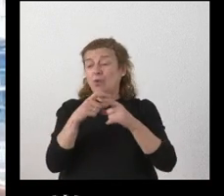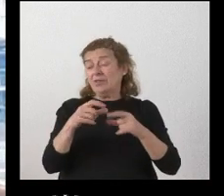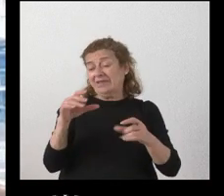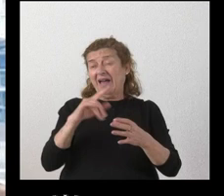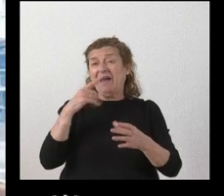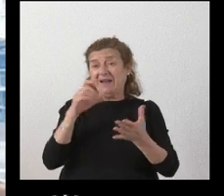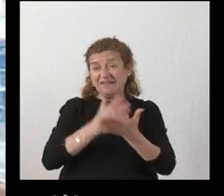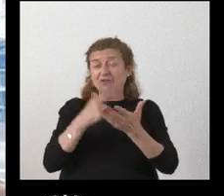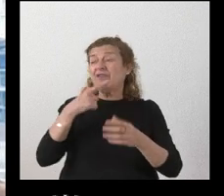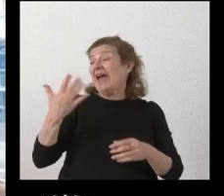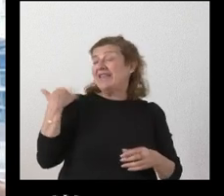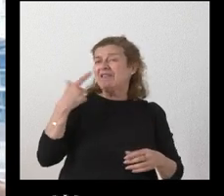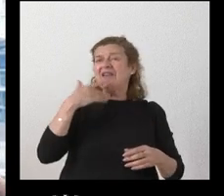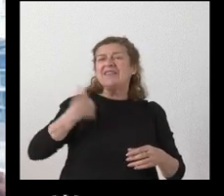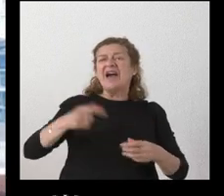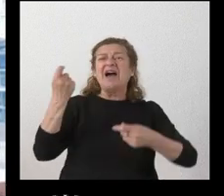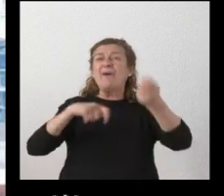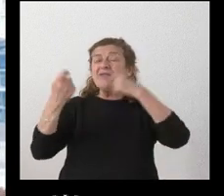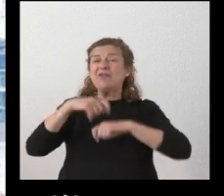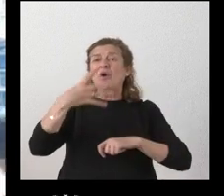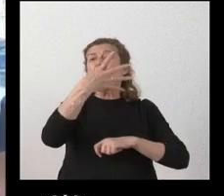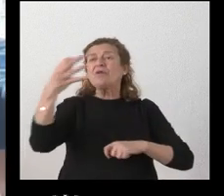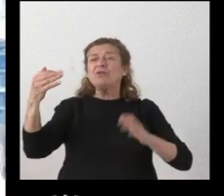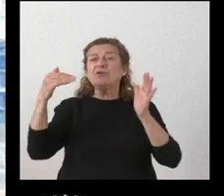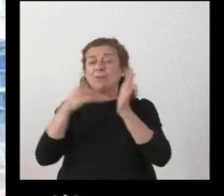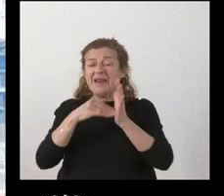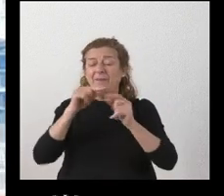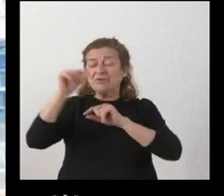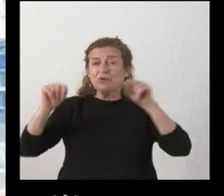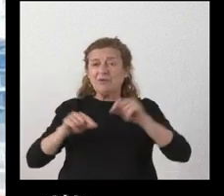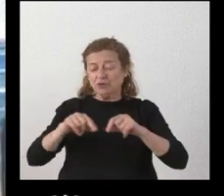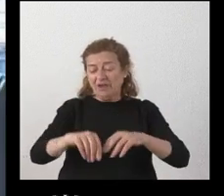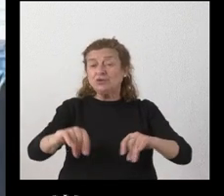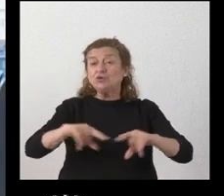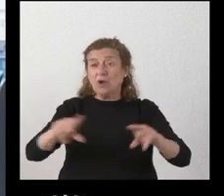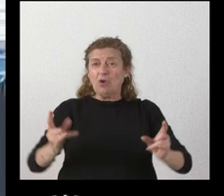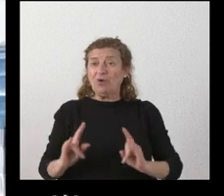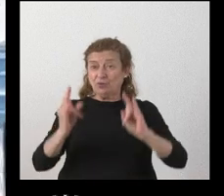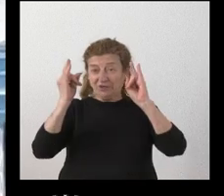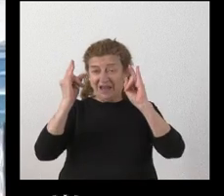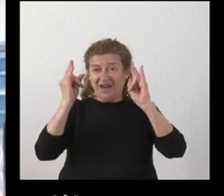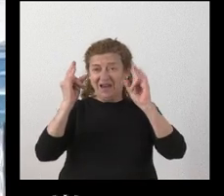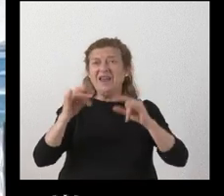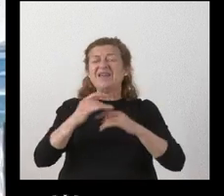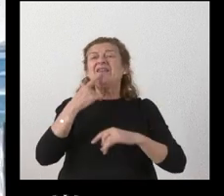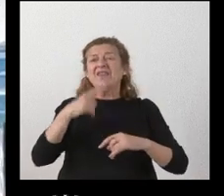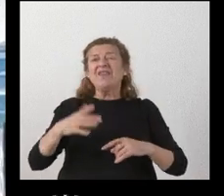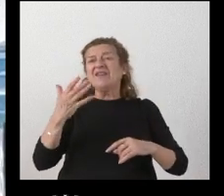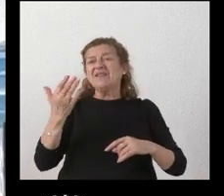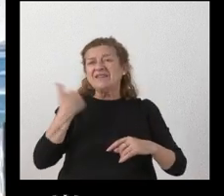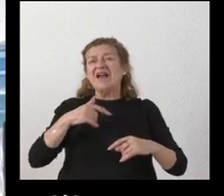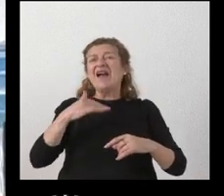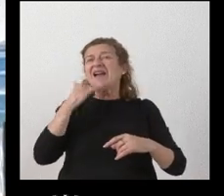vendido ya este año 400.000 metros cuadrados de suelo industrial y alcanza las ventas totales casi de